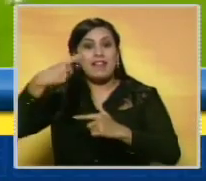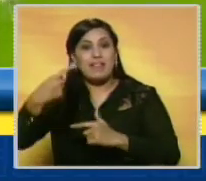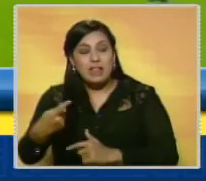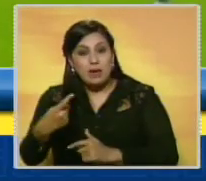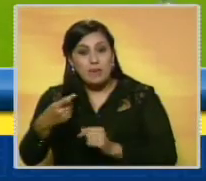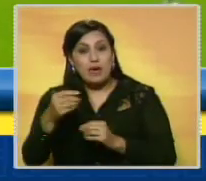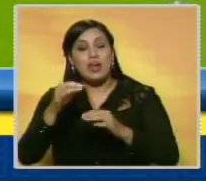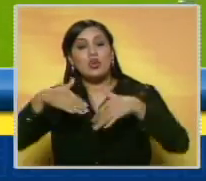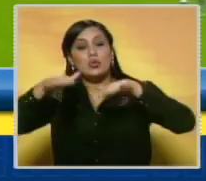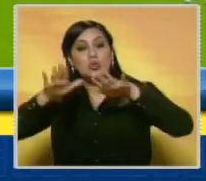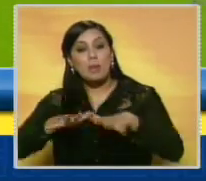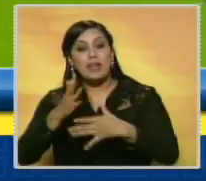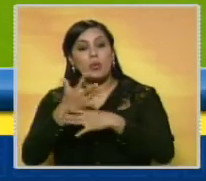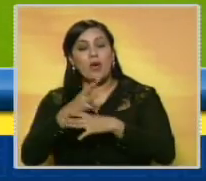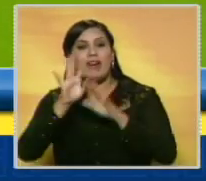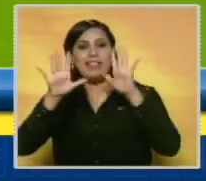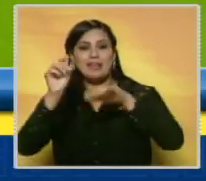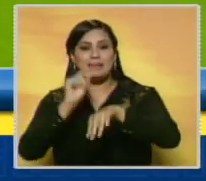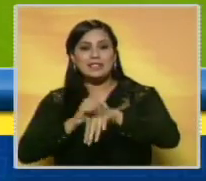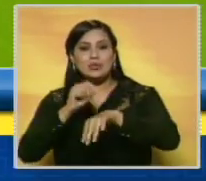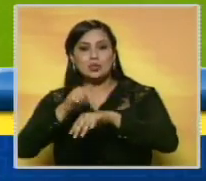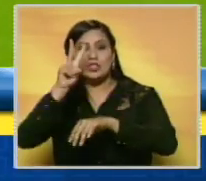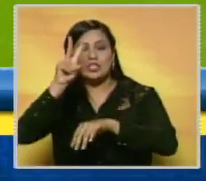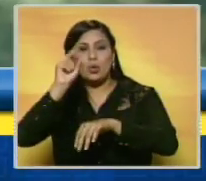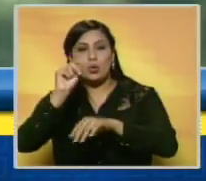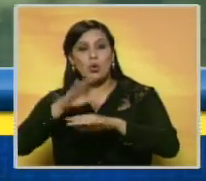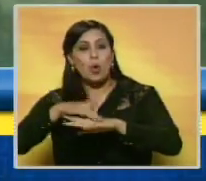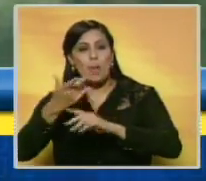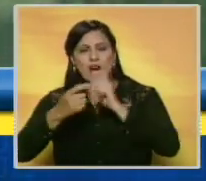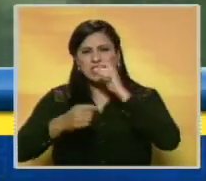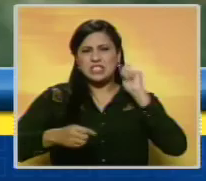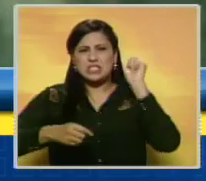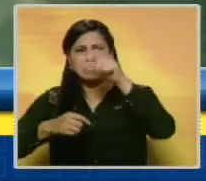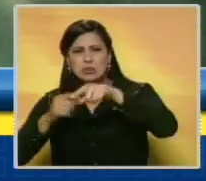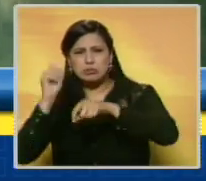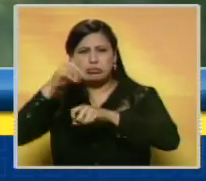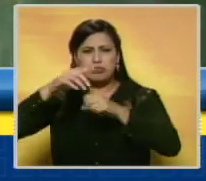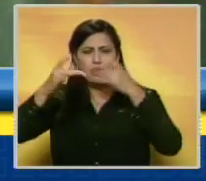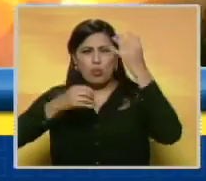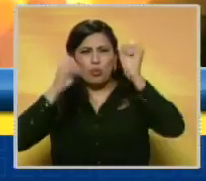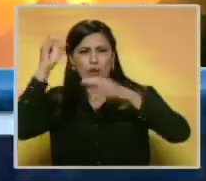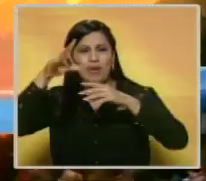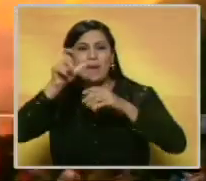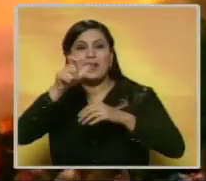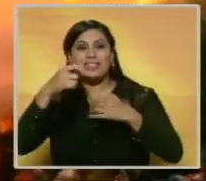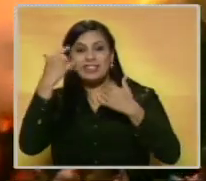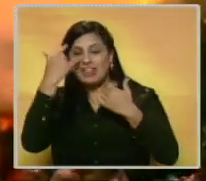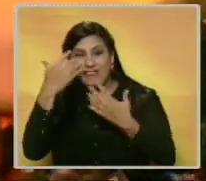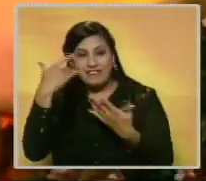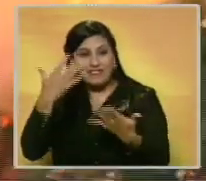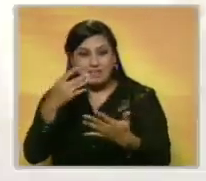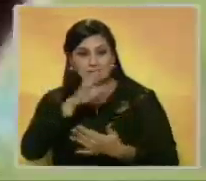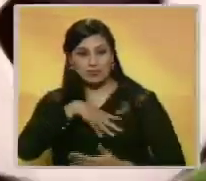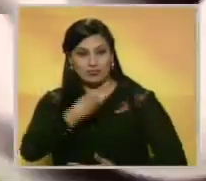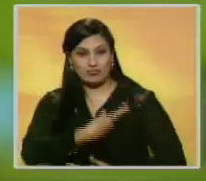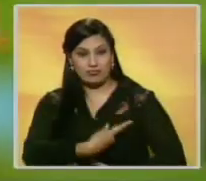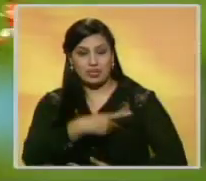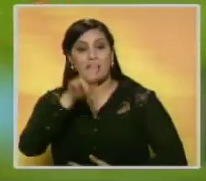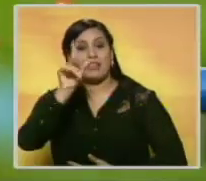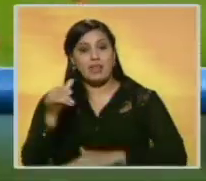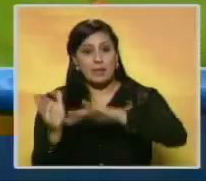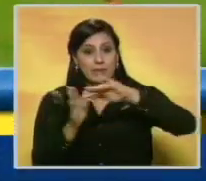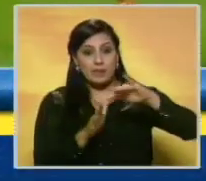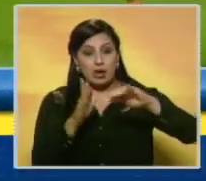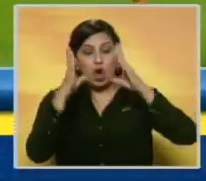El juego fue suspendido durante diez minutos en el segundo tiempo por el lanzamiento de bengalas por parte de los fanáticos croatas. En